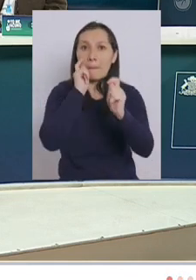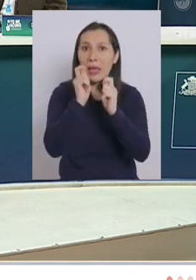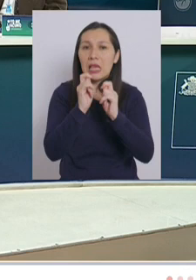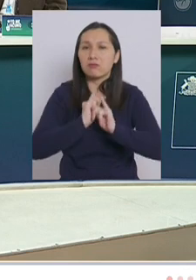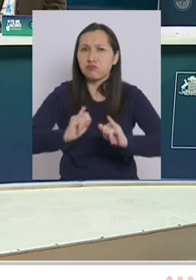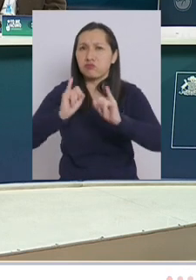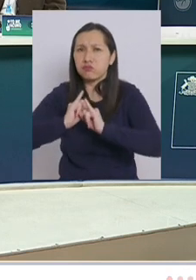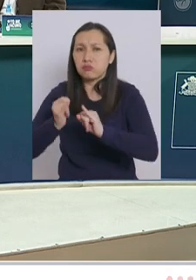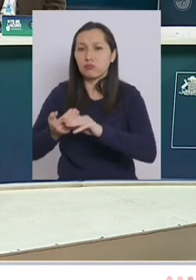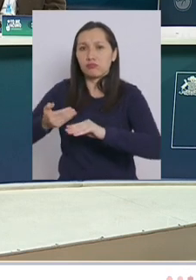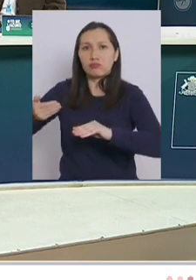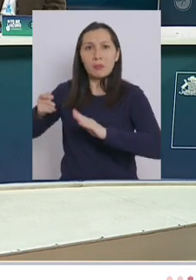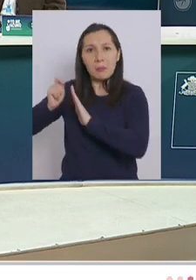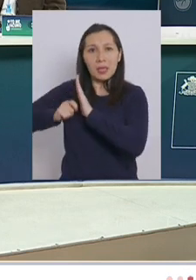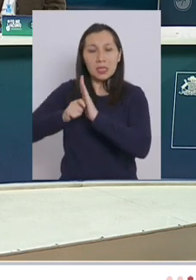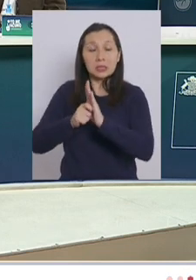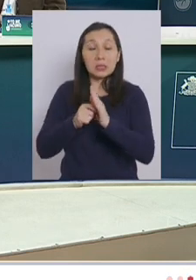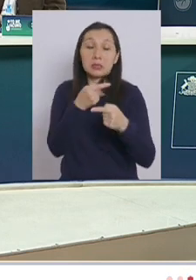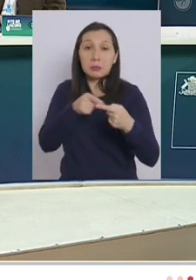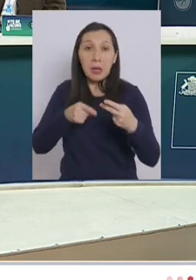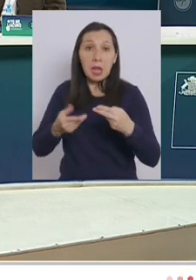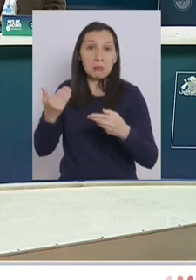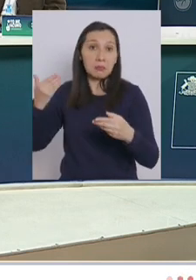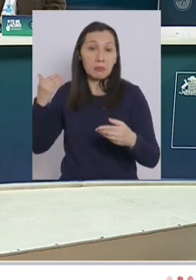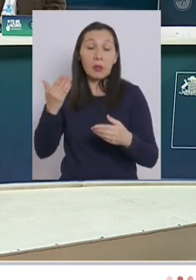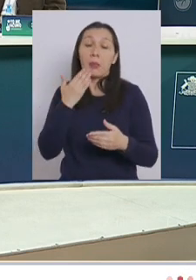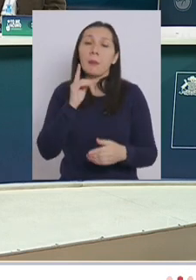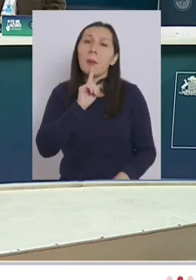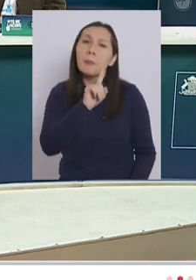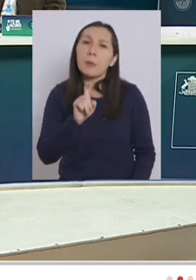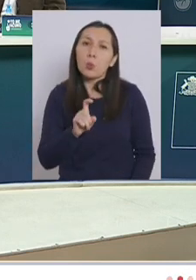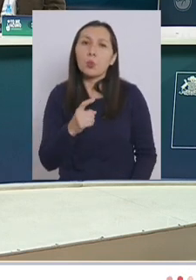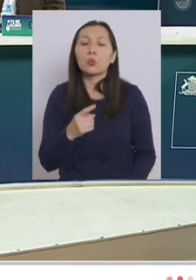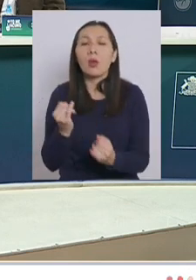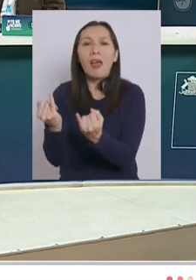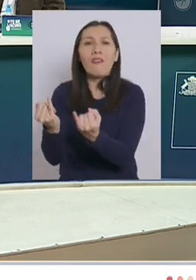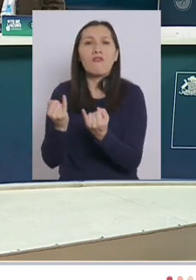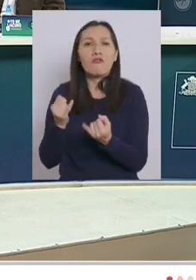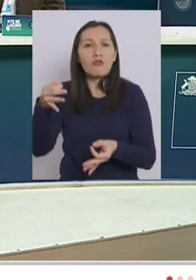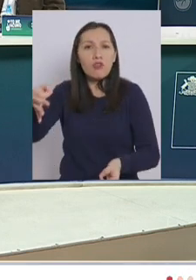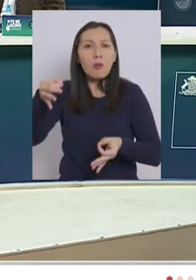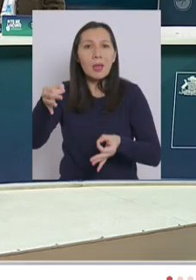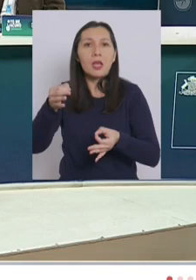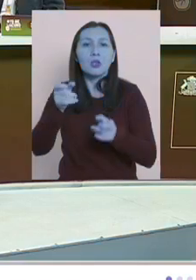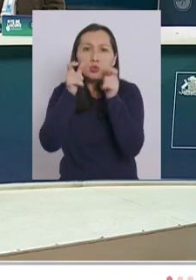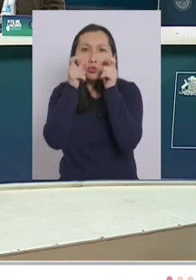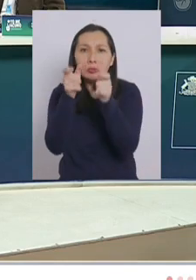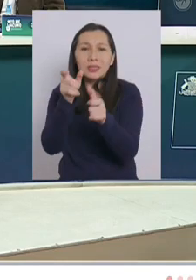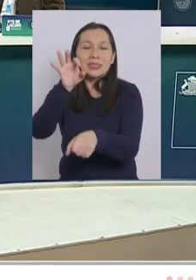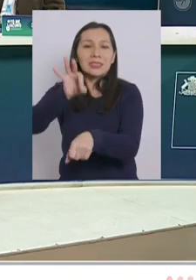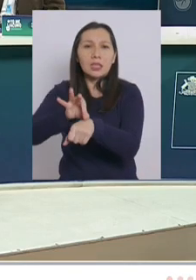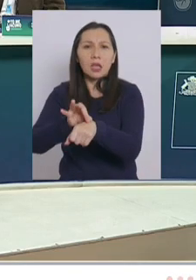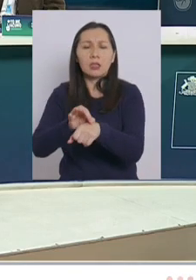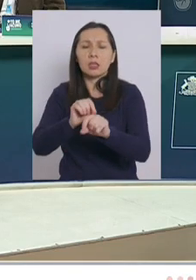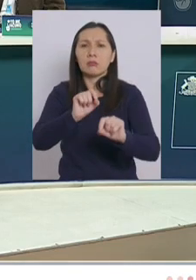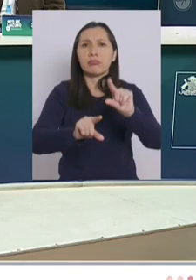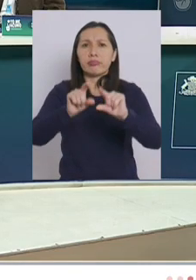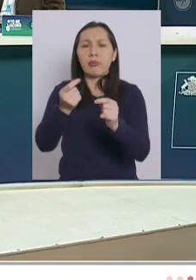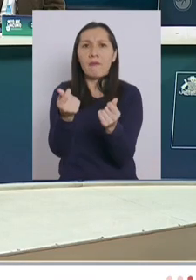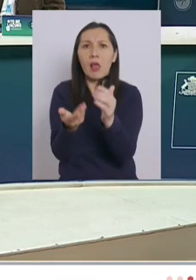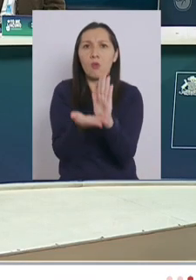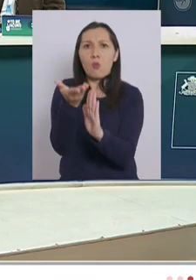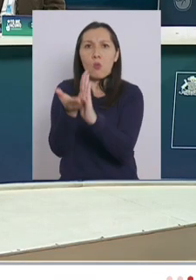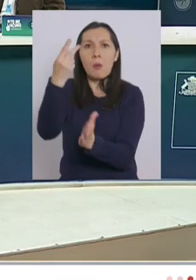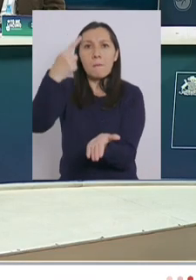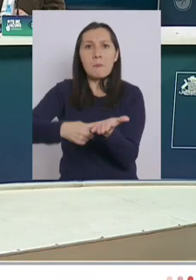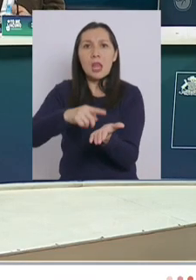durante los últimos meses las últimas semanas y también preguntarles con respecto a un informe de la superintendencia de salud que detectó variaciones de precios de hasta